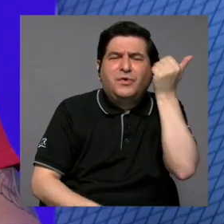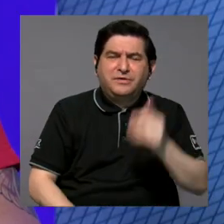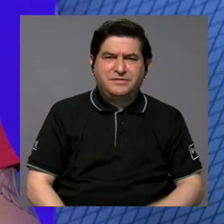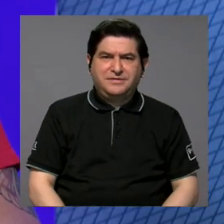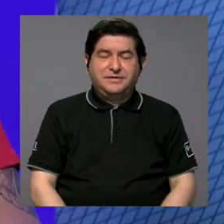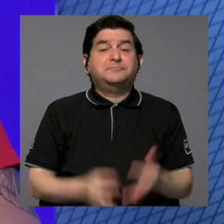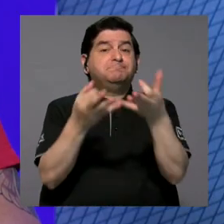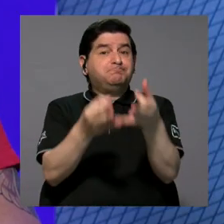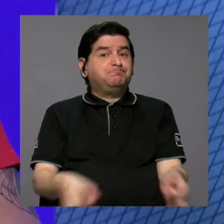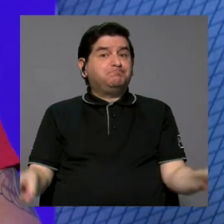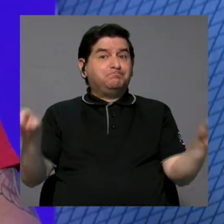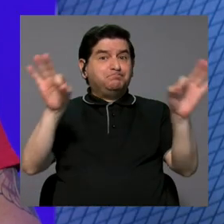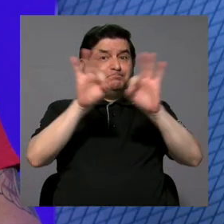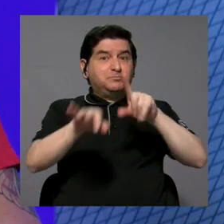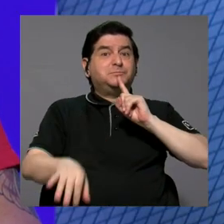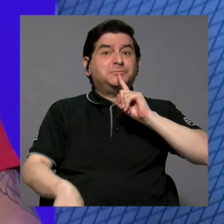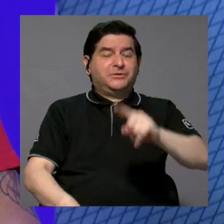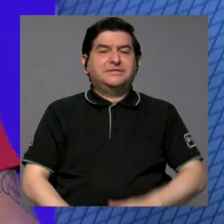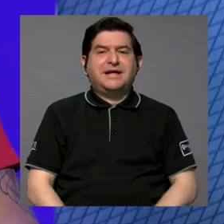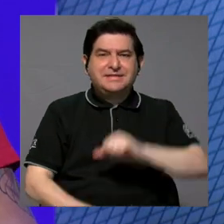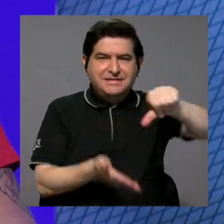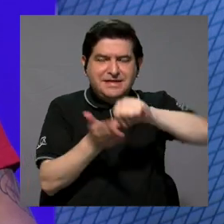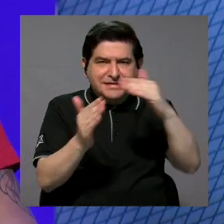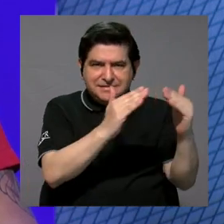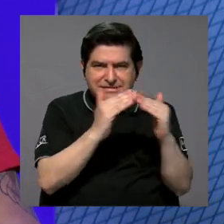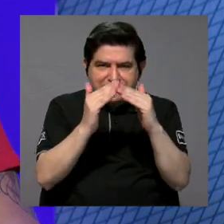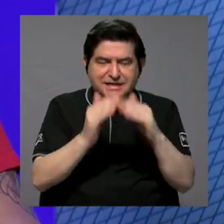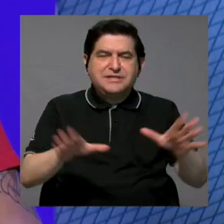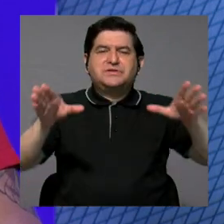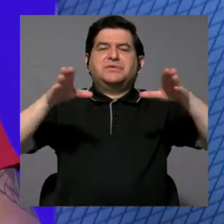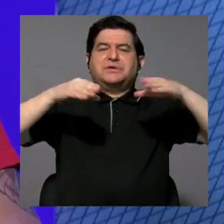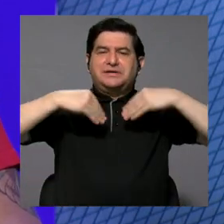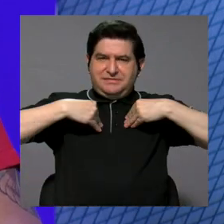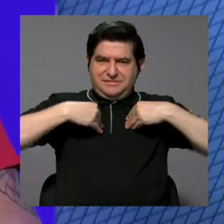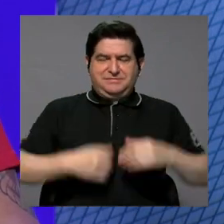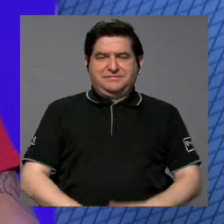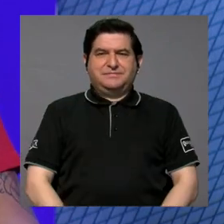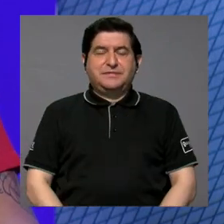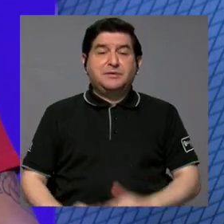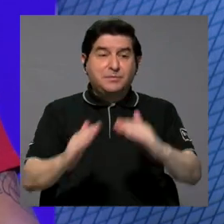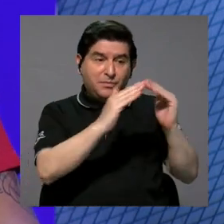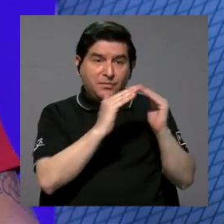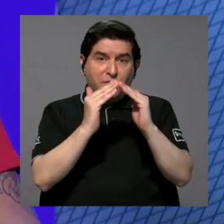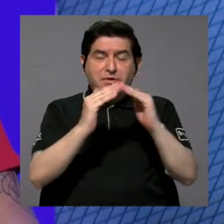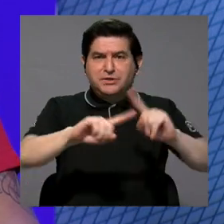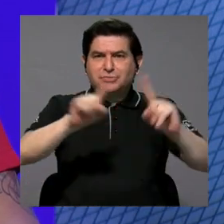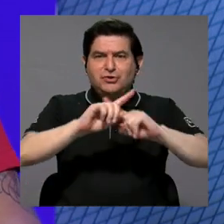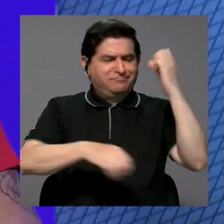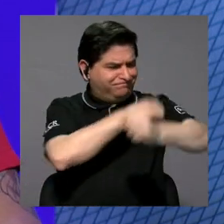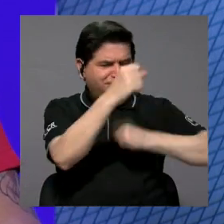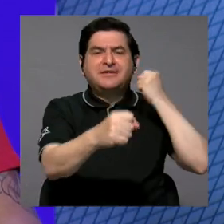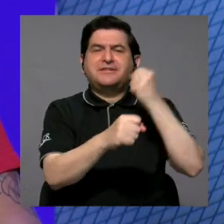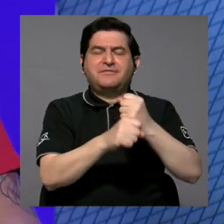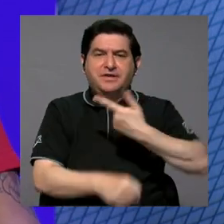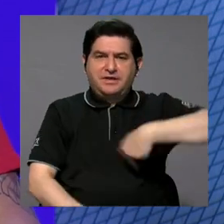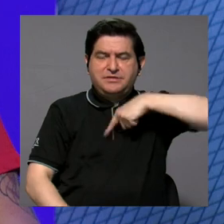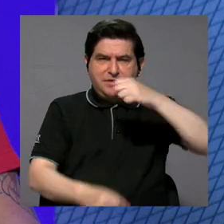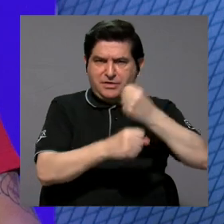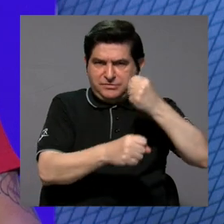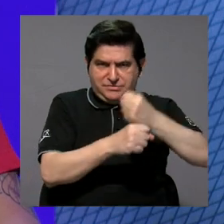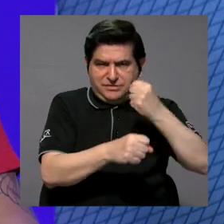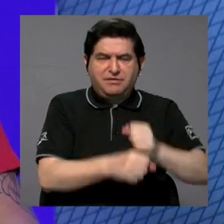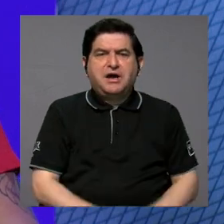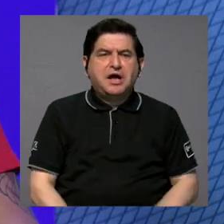es importante indicar que el centro cívico acoge, recibe a poblaciones de distintas edades. Nosotros trabajamos desde